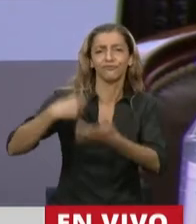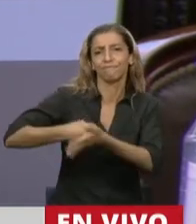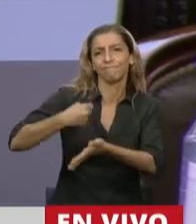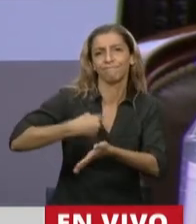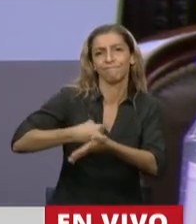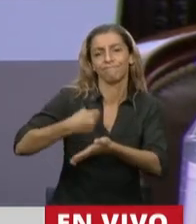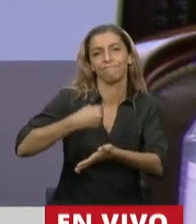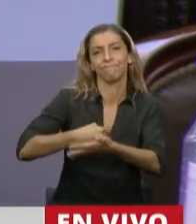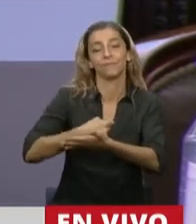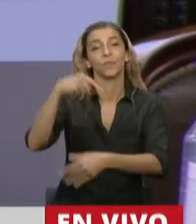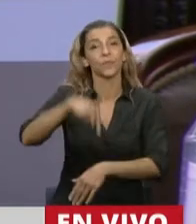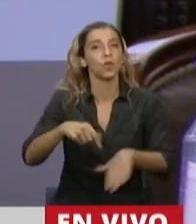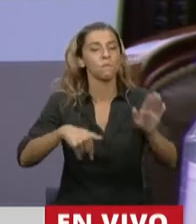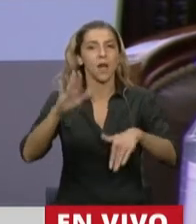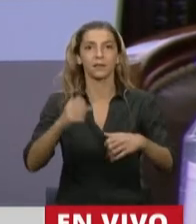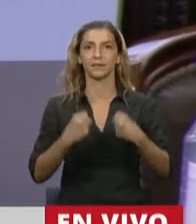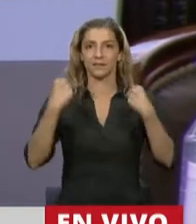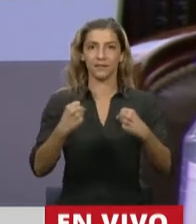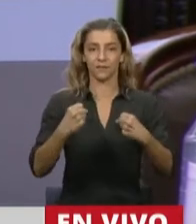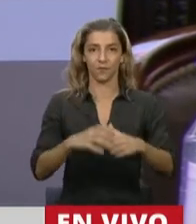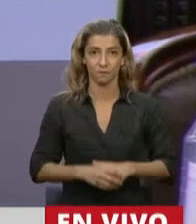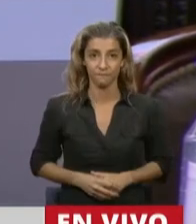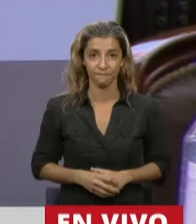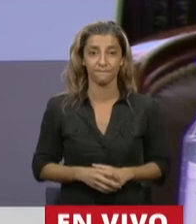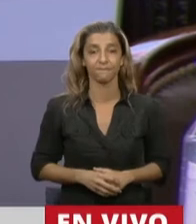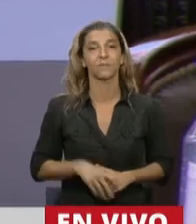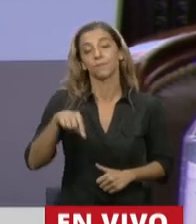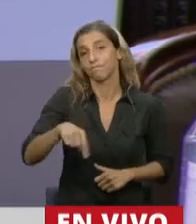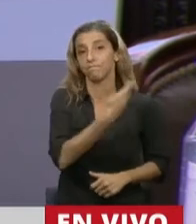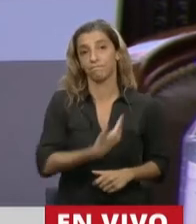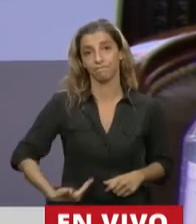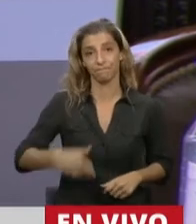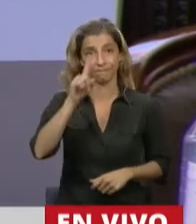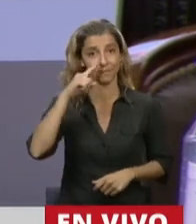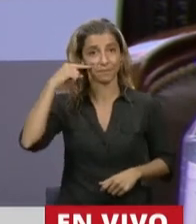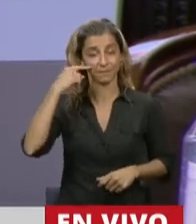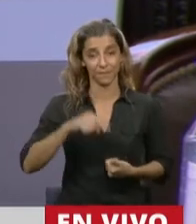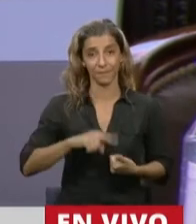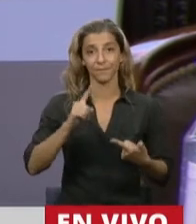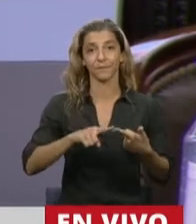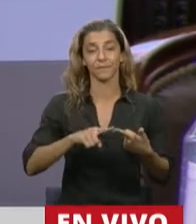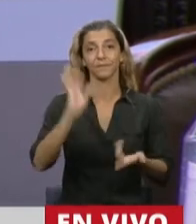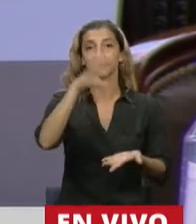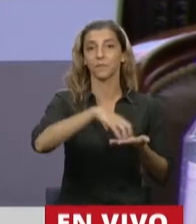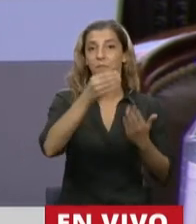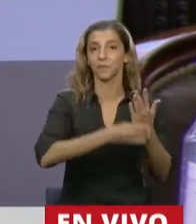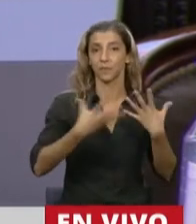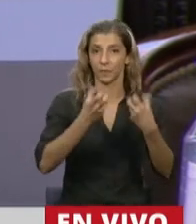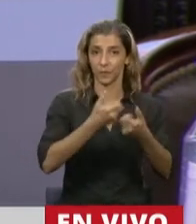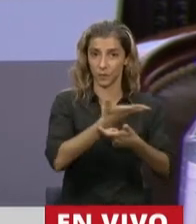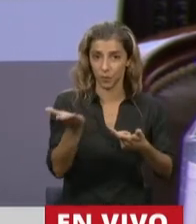denodada el Presidente de la Nación Argentina, el Ministerio de Salud Pública,